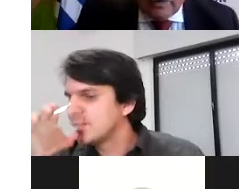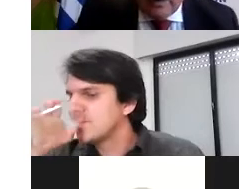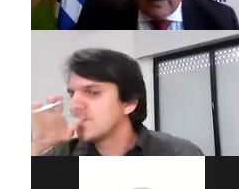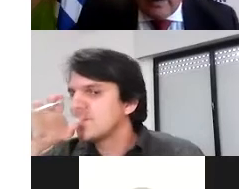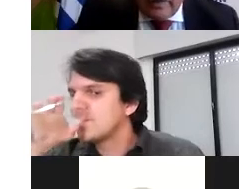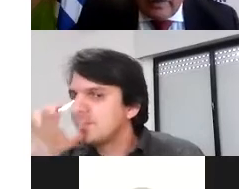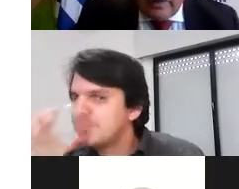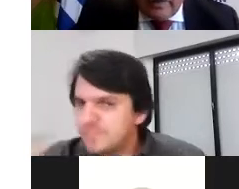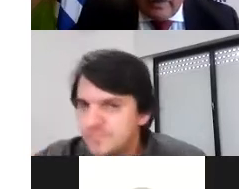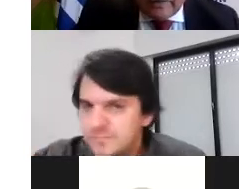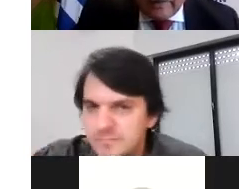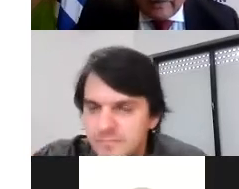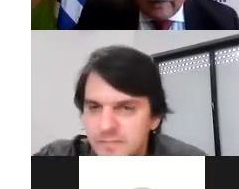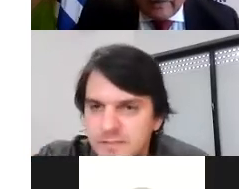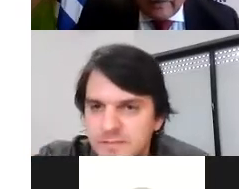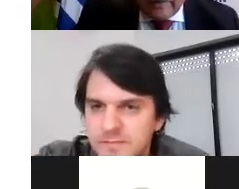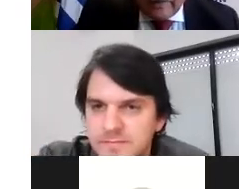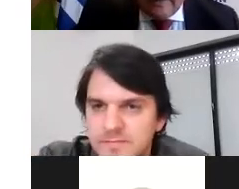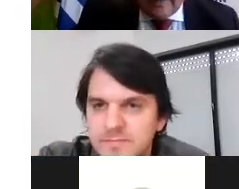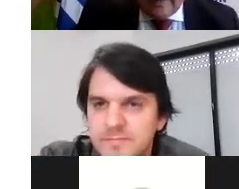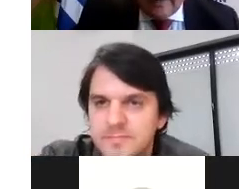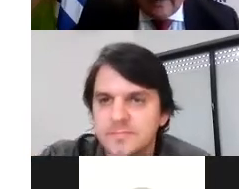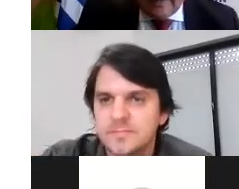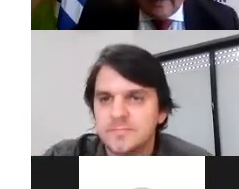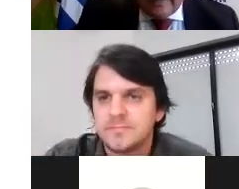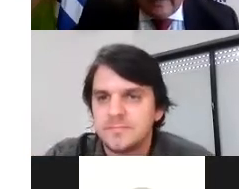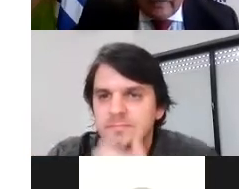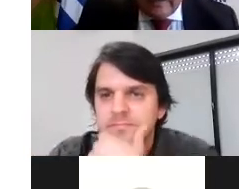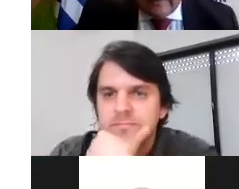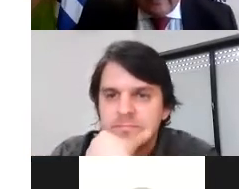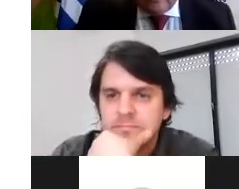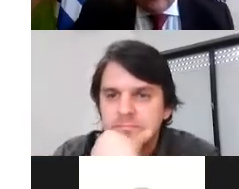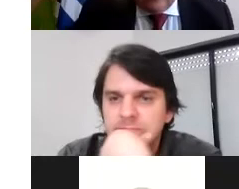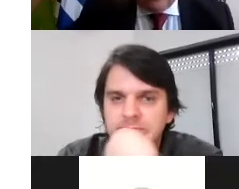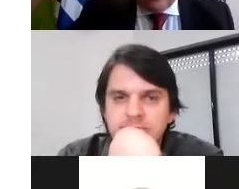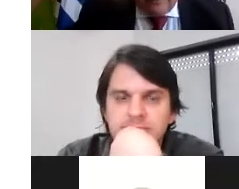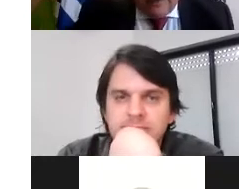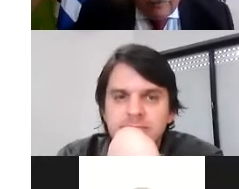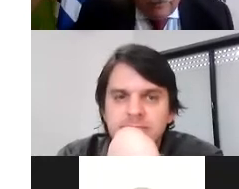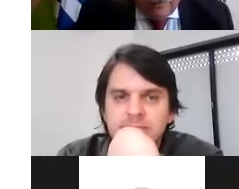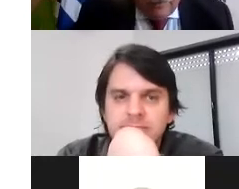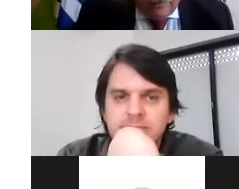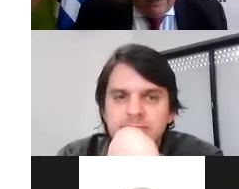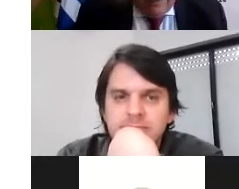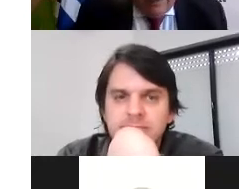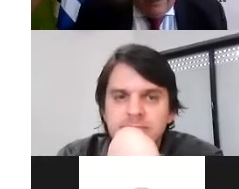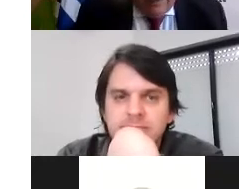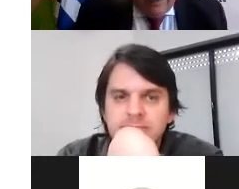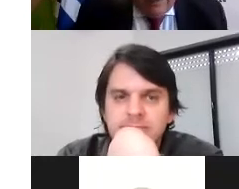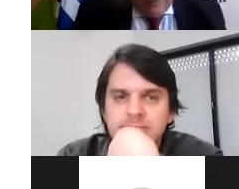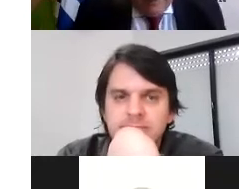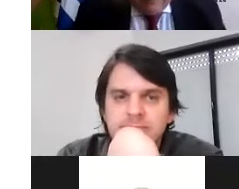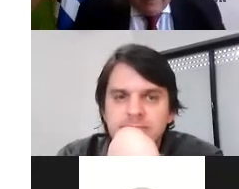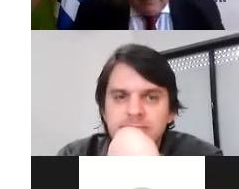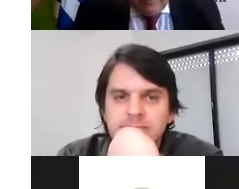correcto, como ustedes van intercambiando la tarea, debo también presentar a Esteban